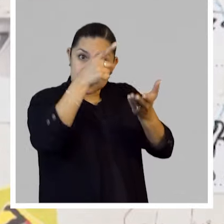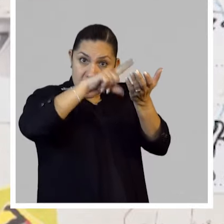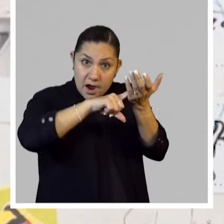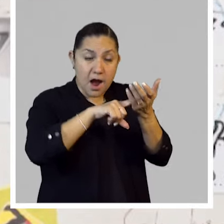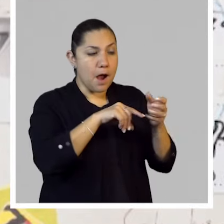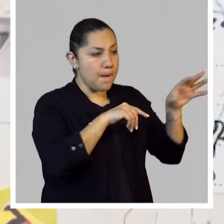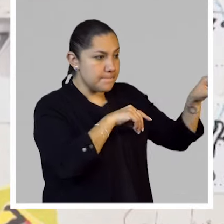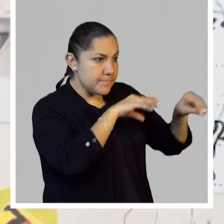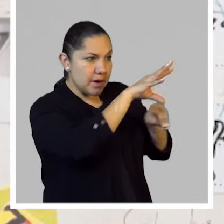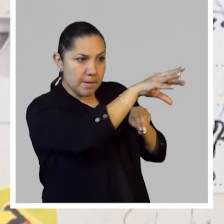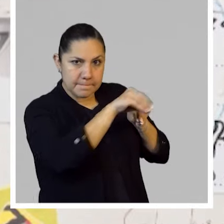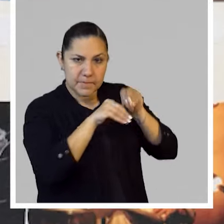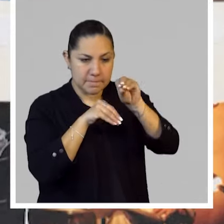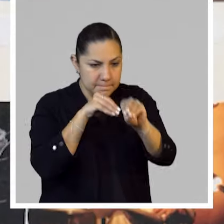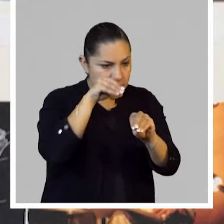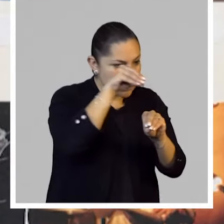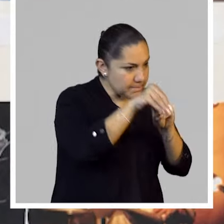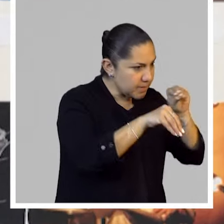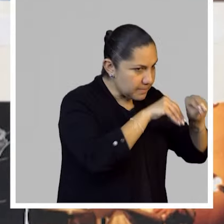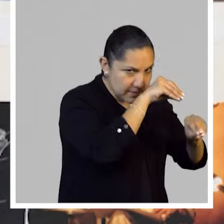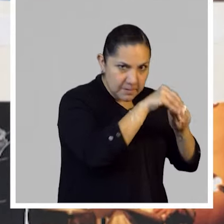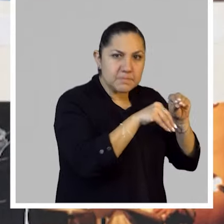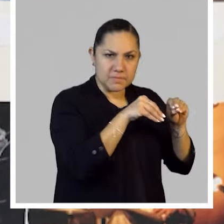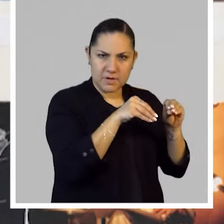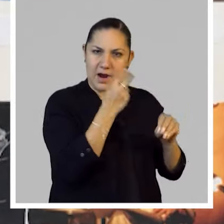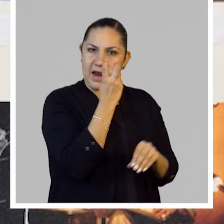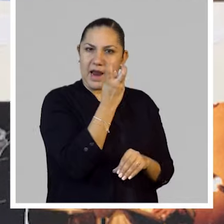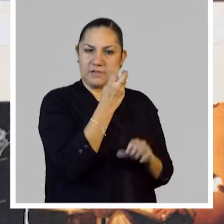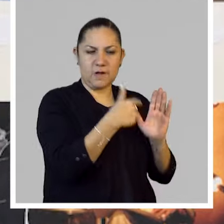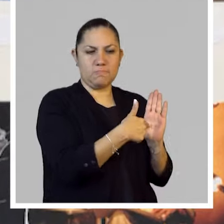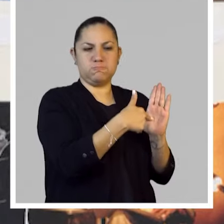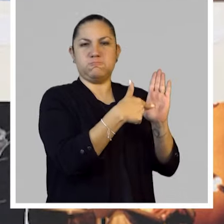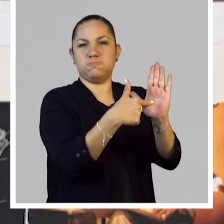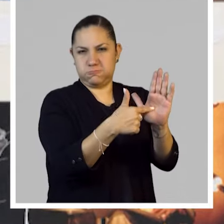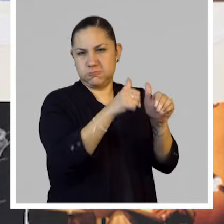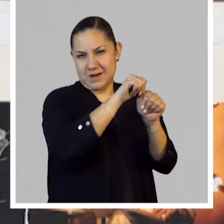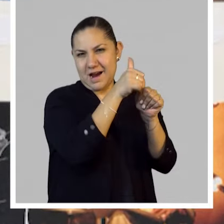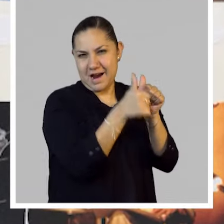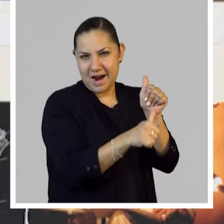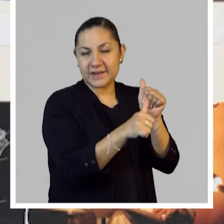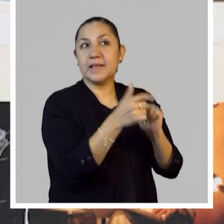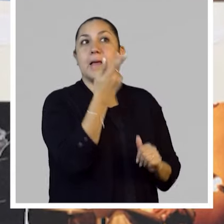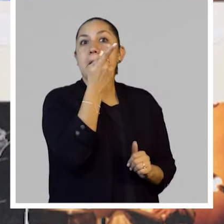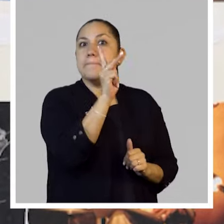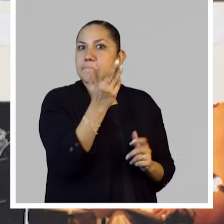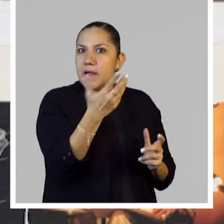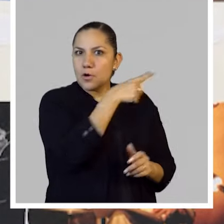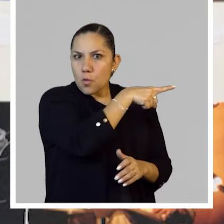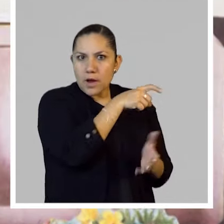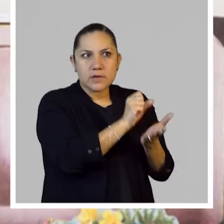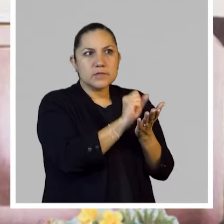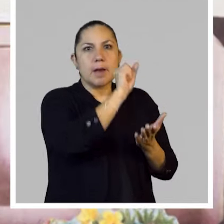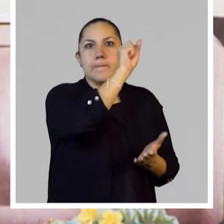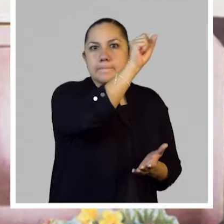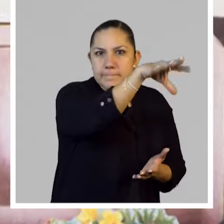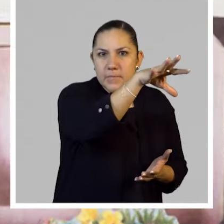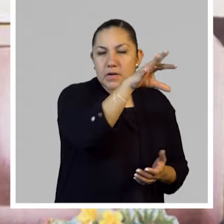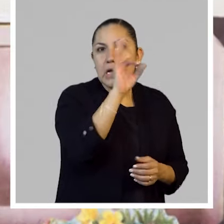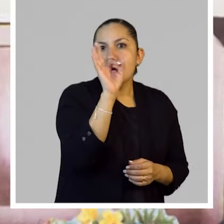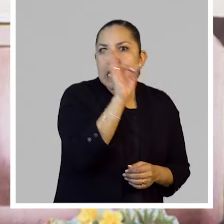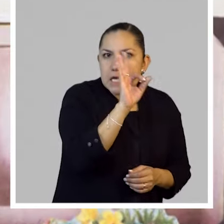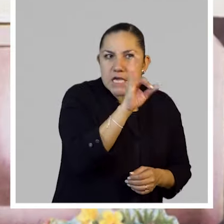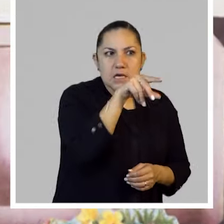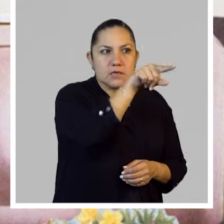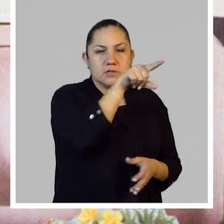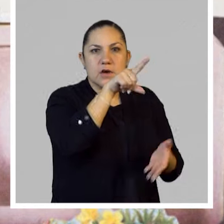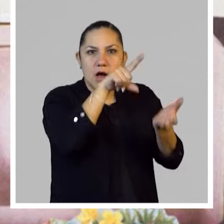es parte constitutiva de ella. Pero incluso, pues los envíos, el que haya retrasos, el que pueda haber vacíos, o